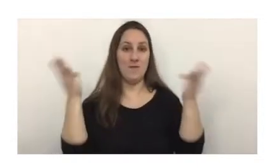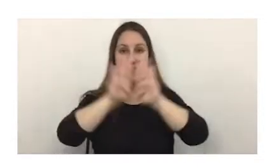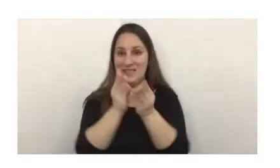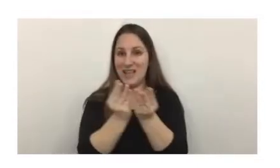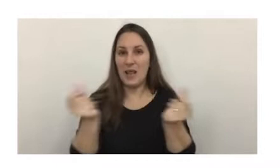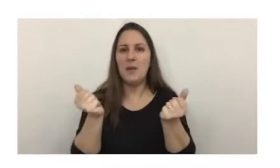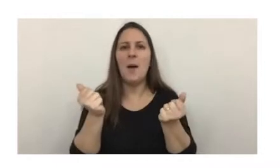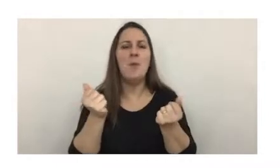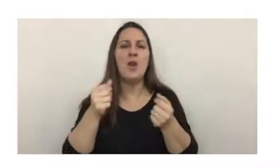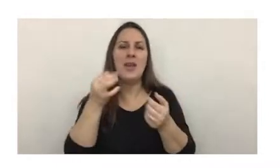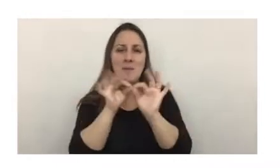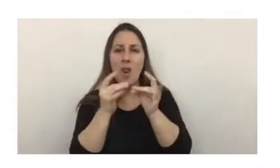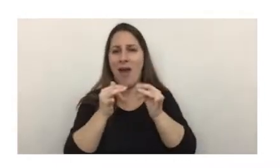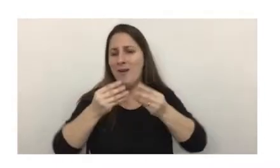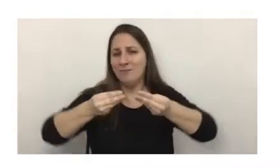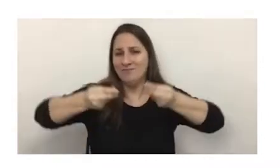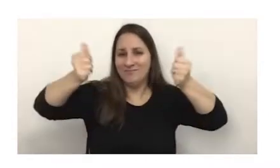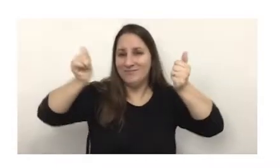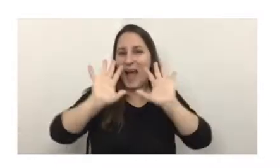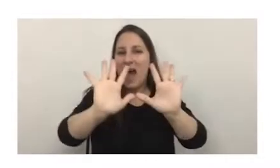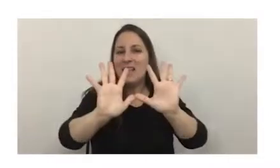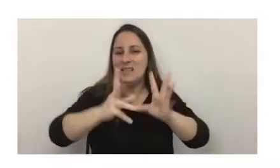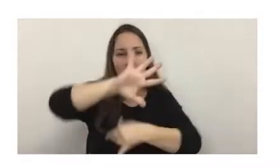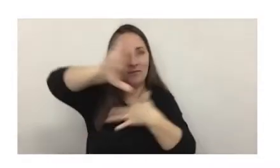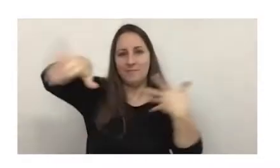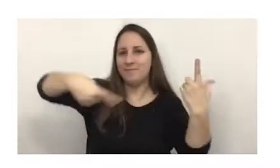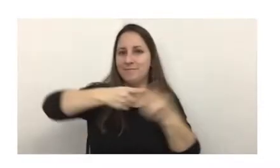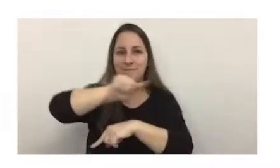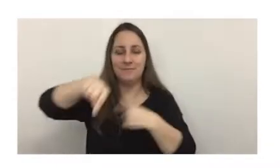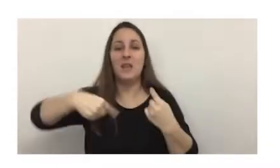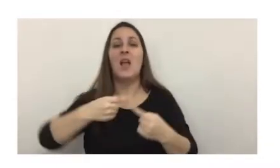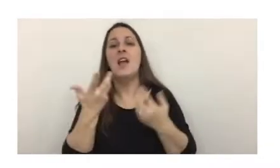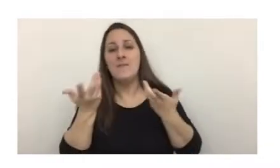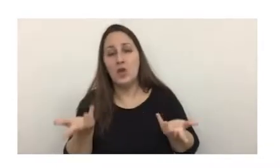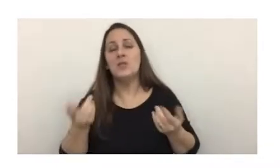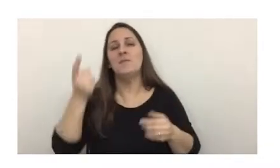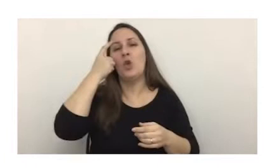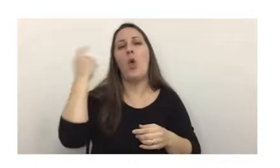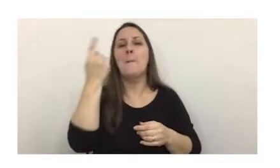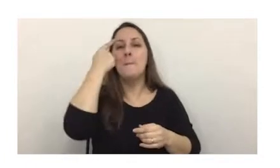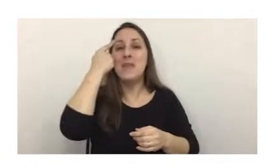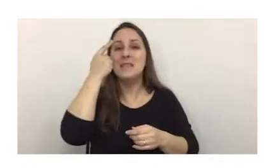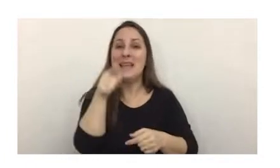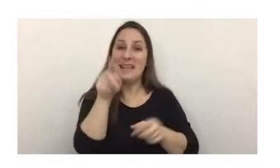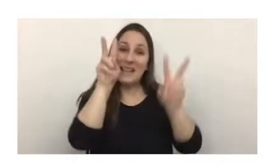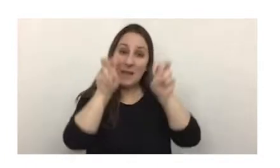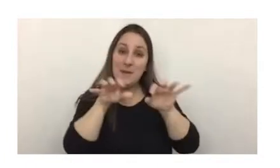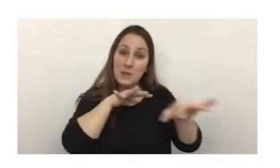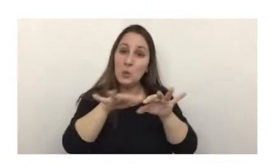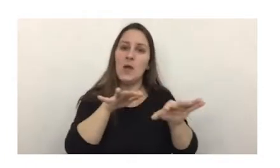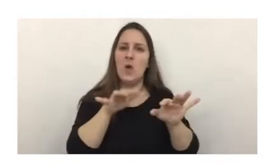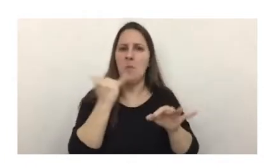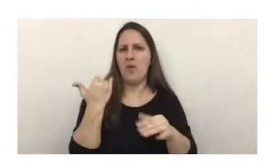volatilidad inherente a las criptomonedas entonces es natural suponer que estas cuestiones pueden plantear problemas